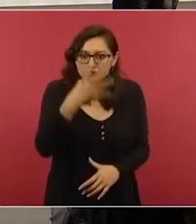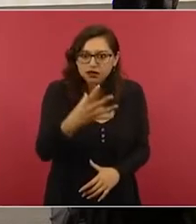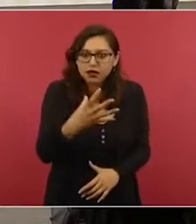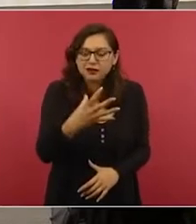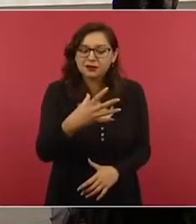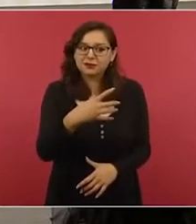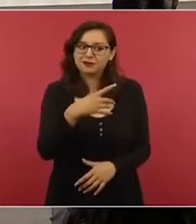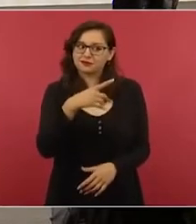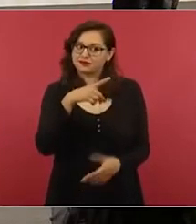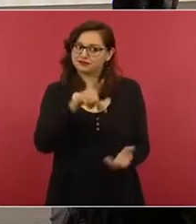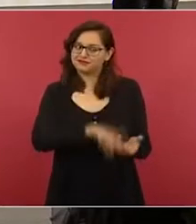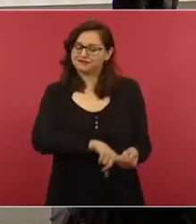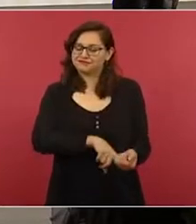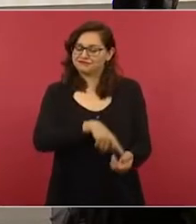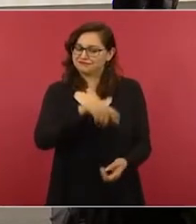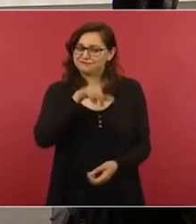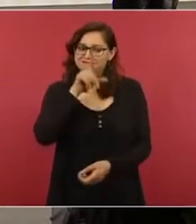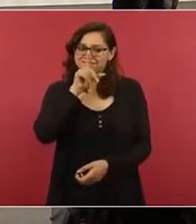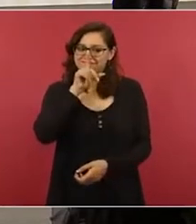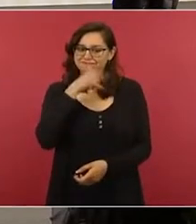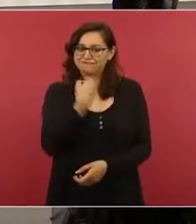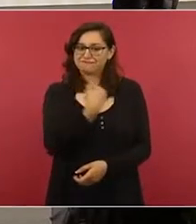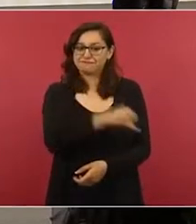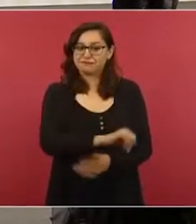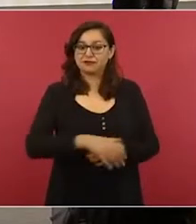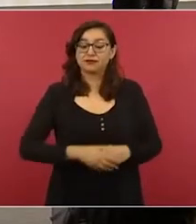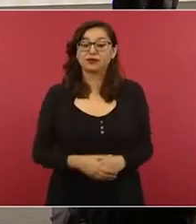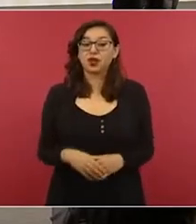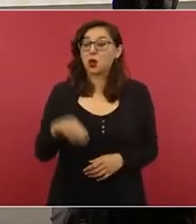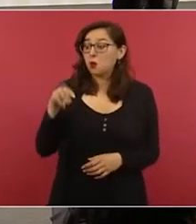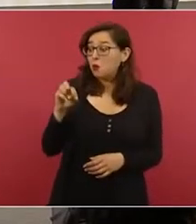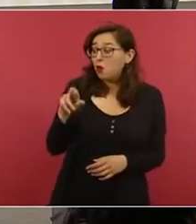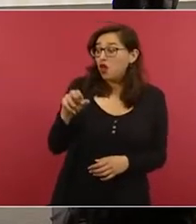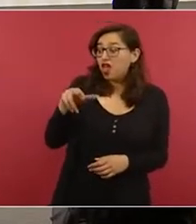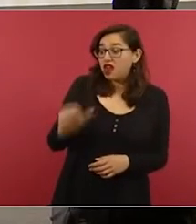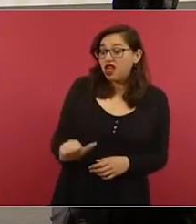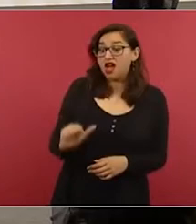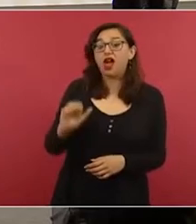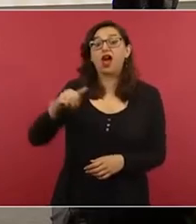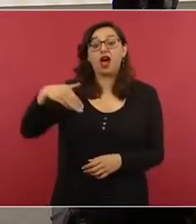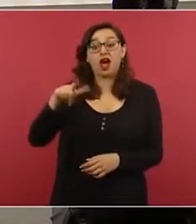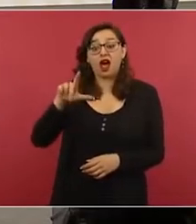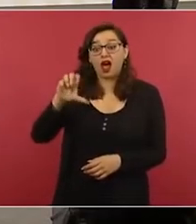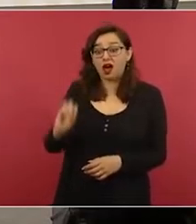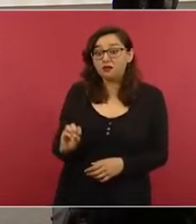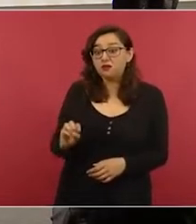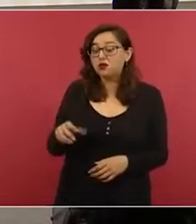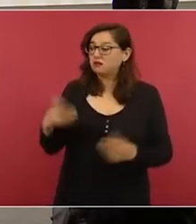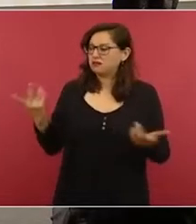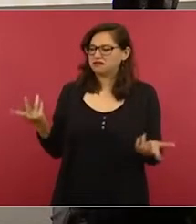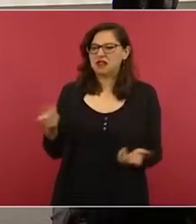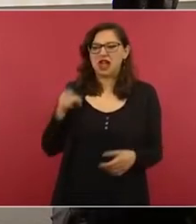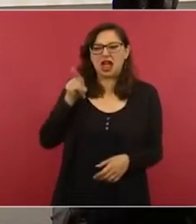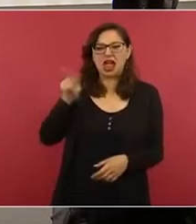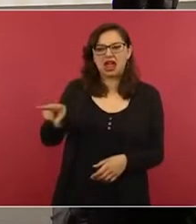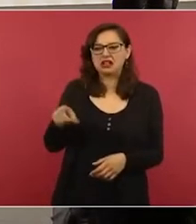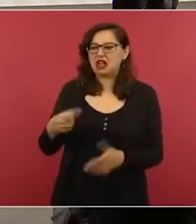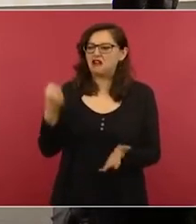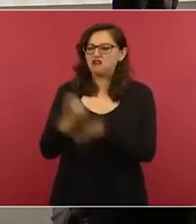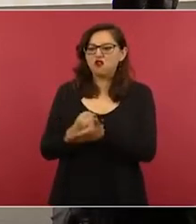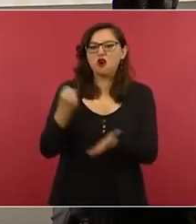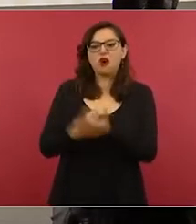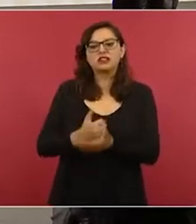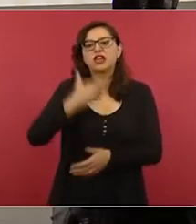Vemos, por favor. Estos cuates de Morena y del gobierno de López Obrador. Con este capricho del Tren Maya